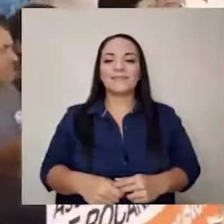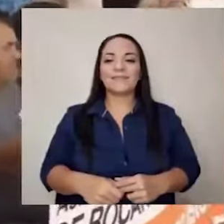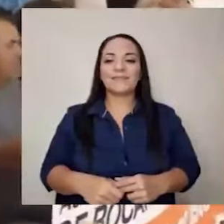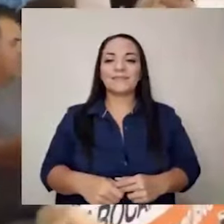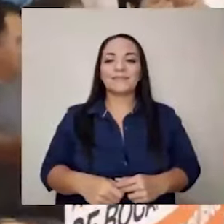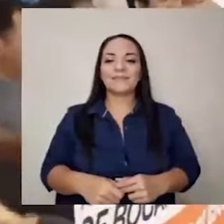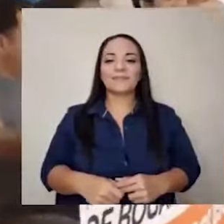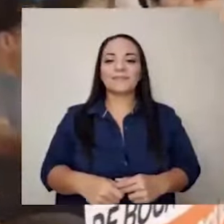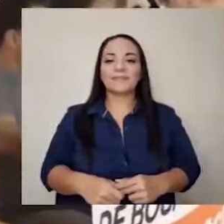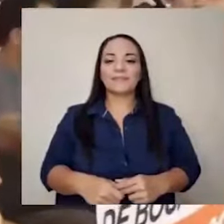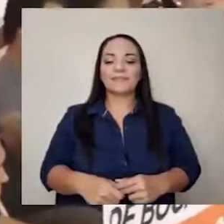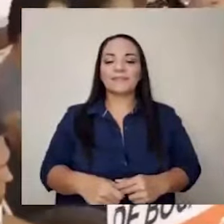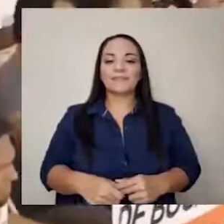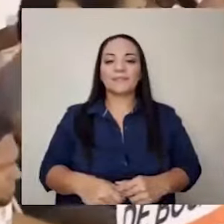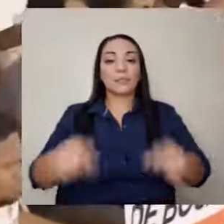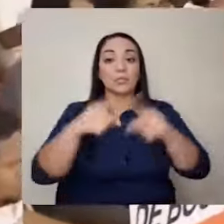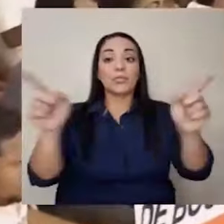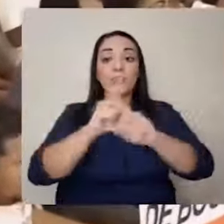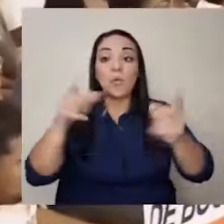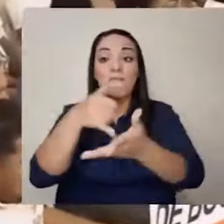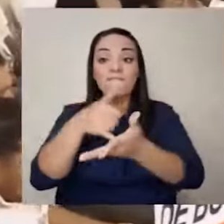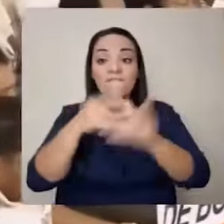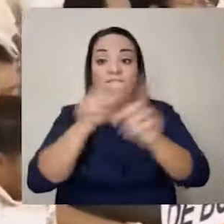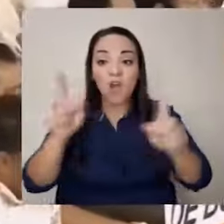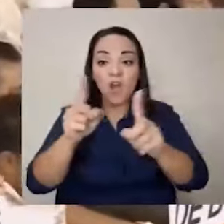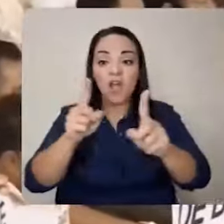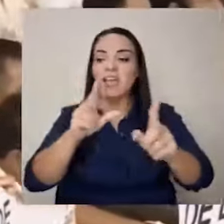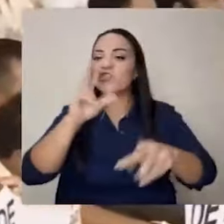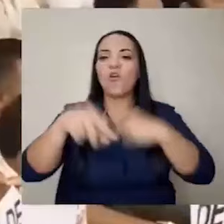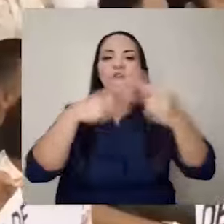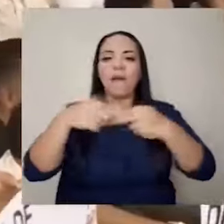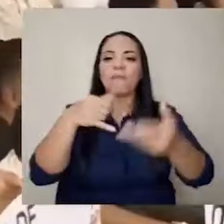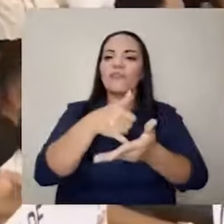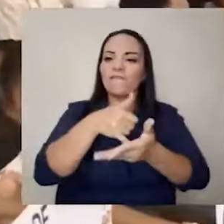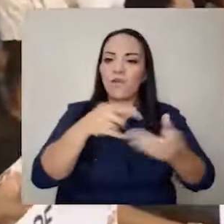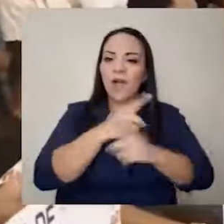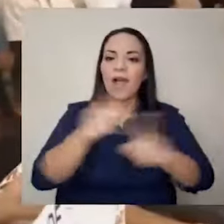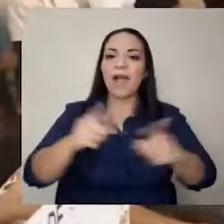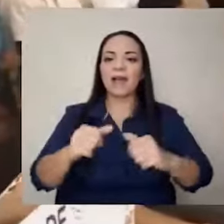No aflojen, no vamos a aflojar.